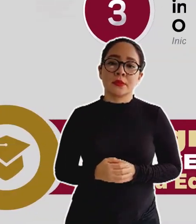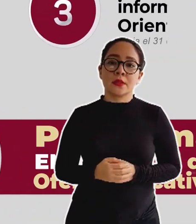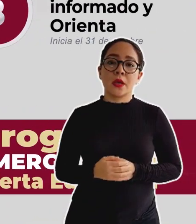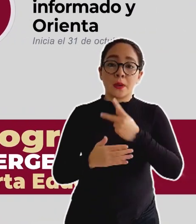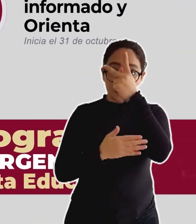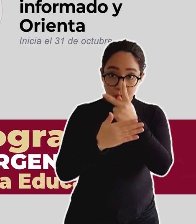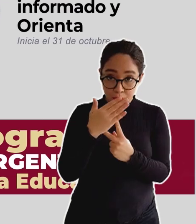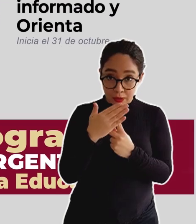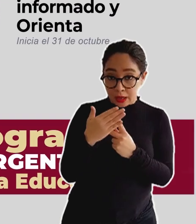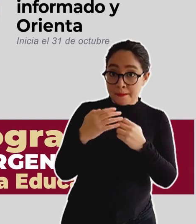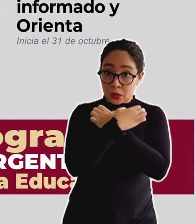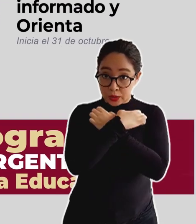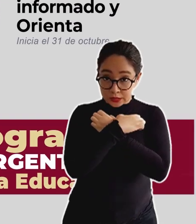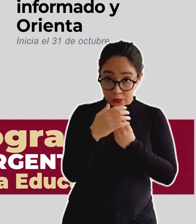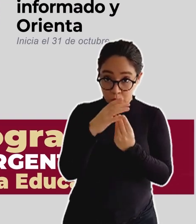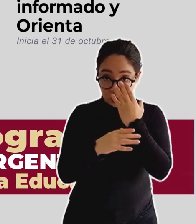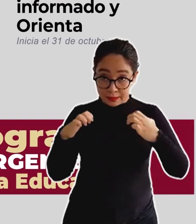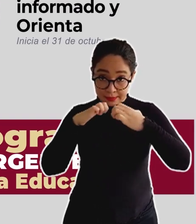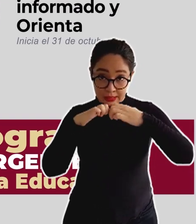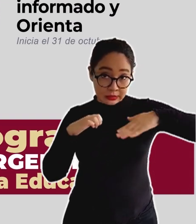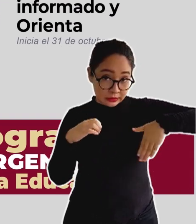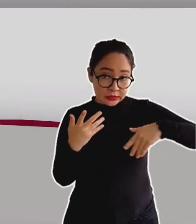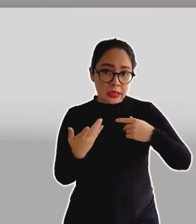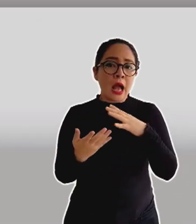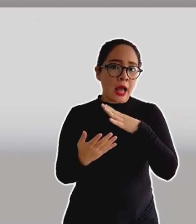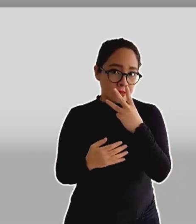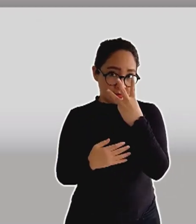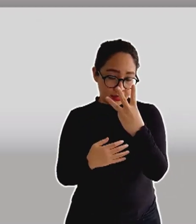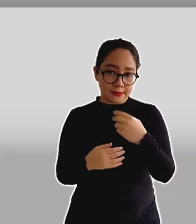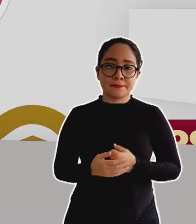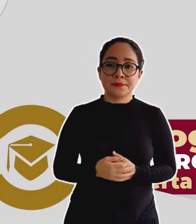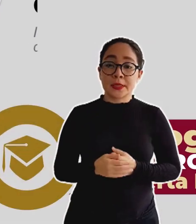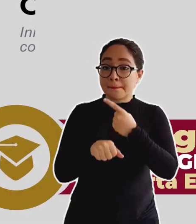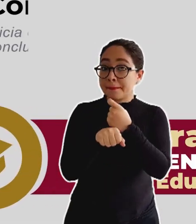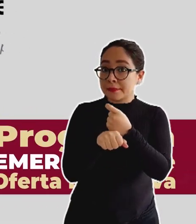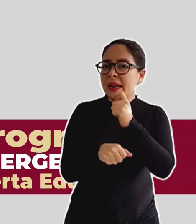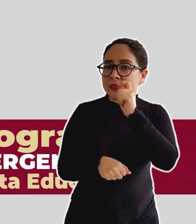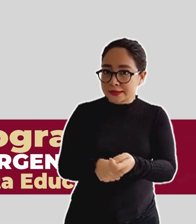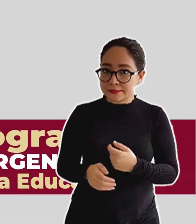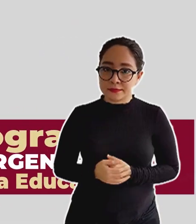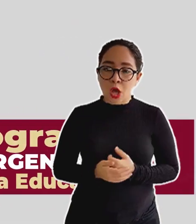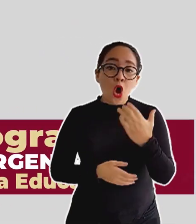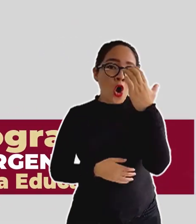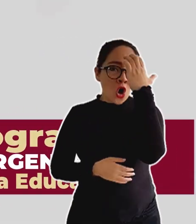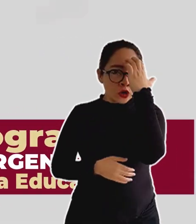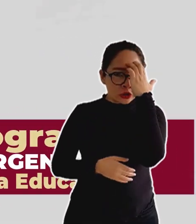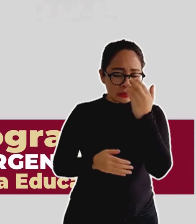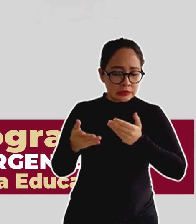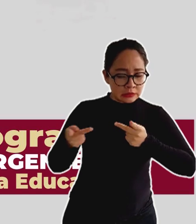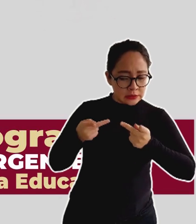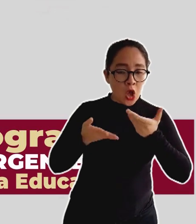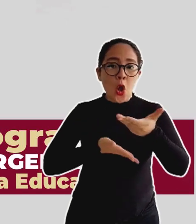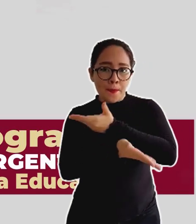Emergente de Oferta Educativa cuenta con tres fases. La primera es Conoce, Prepárate y Comparte.